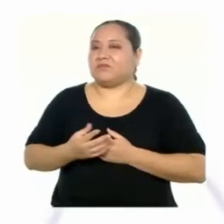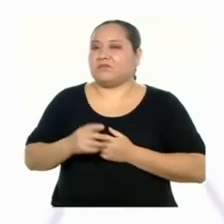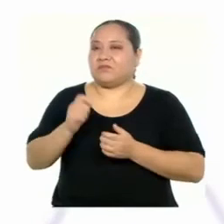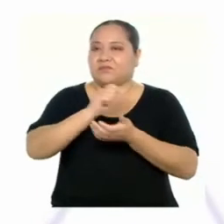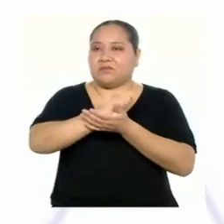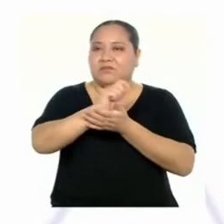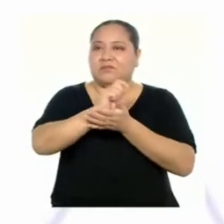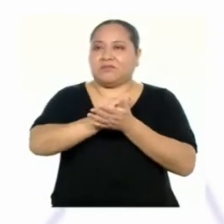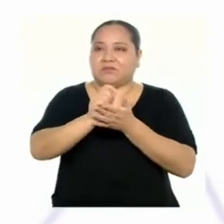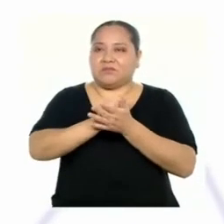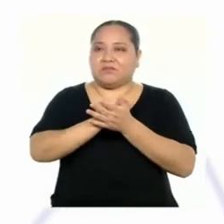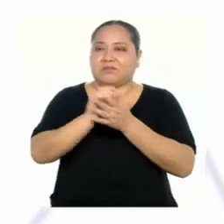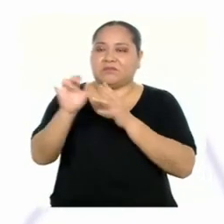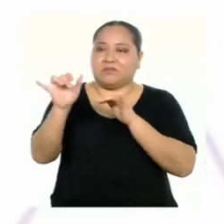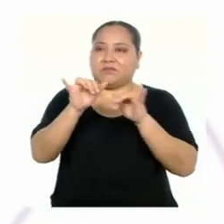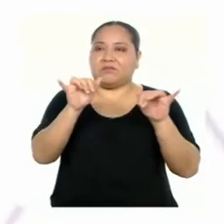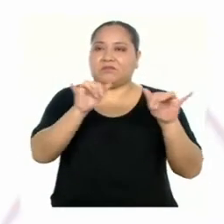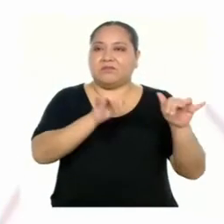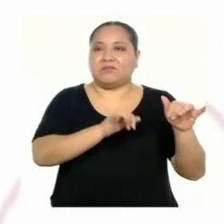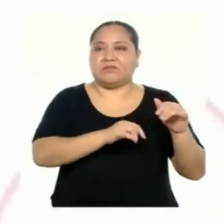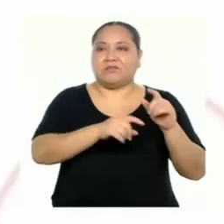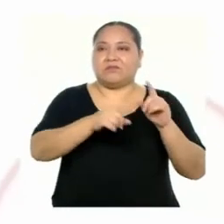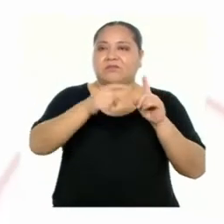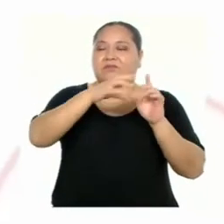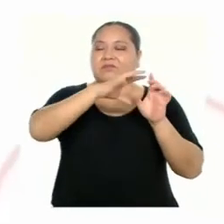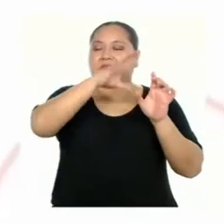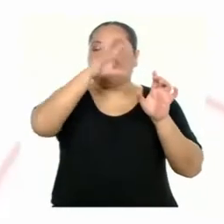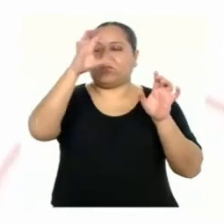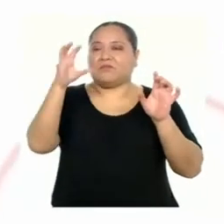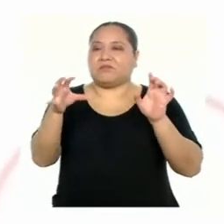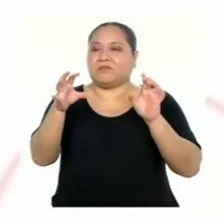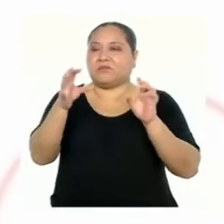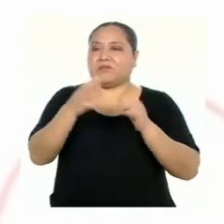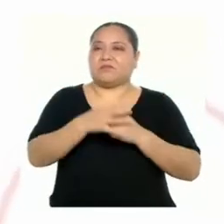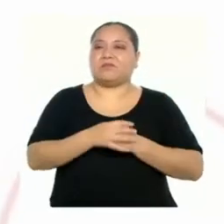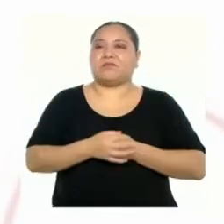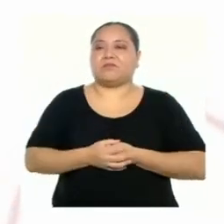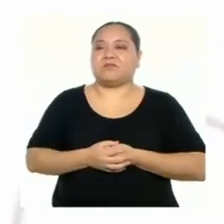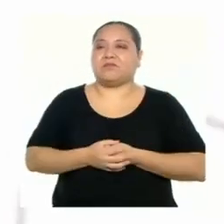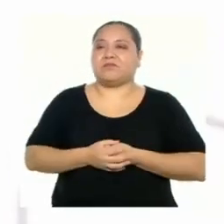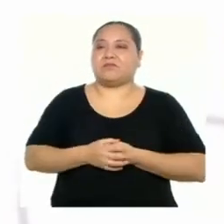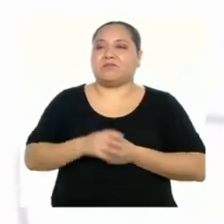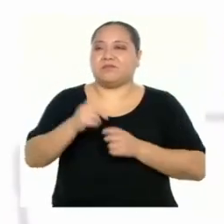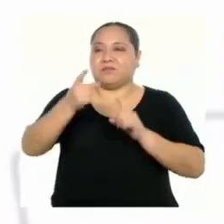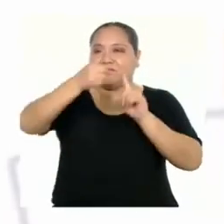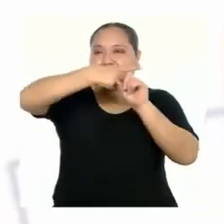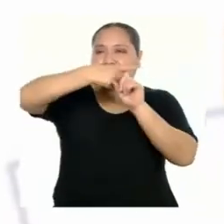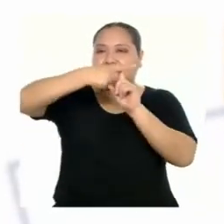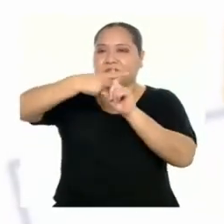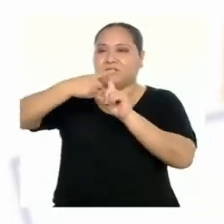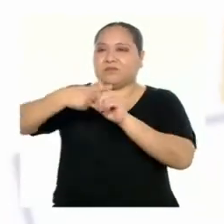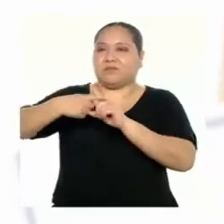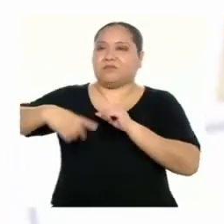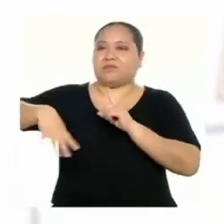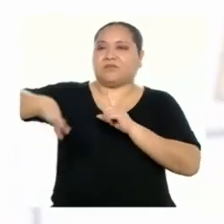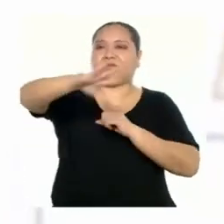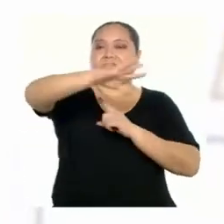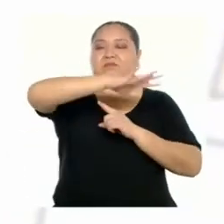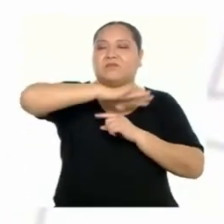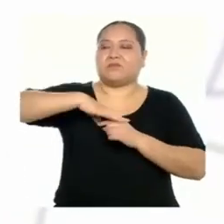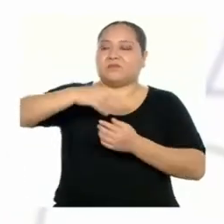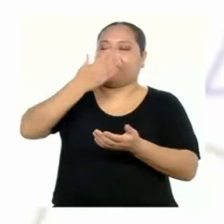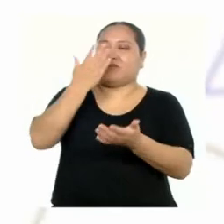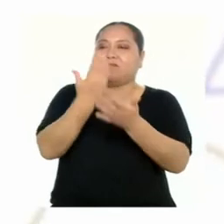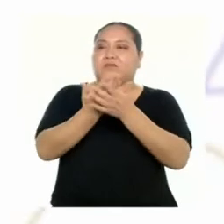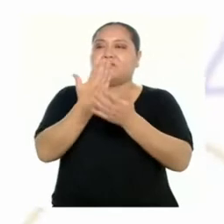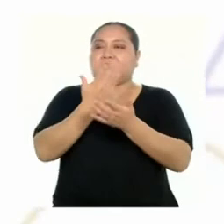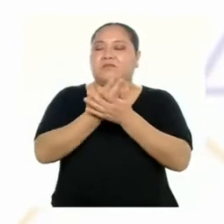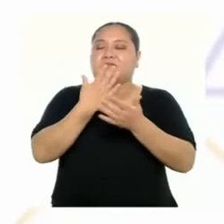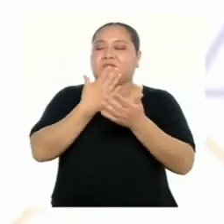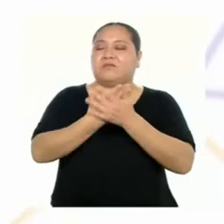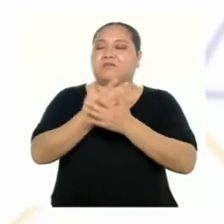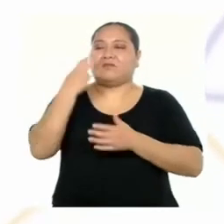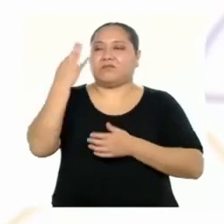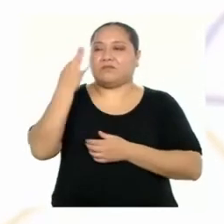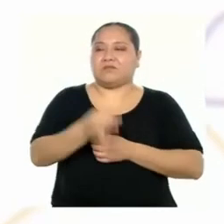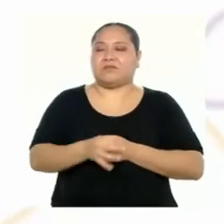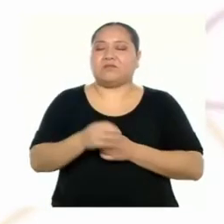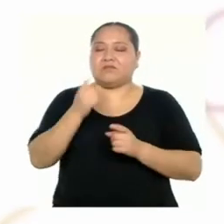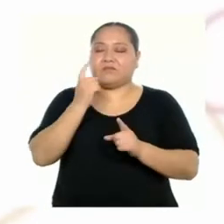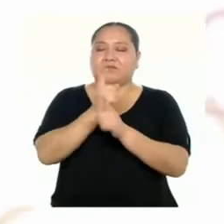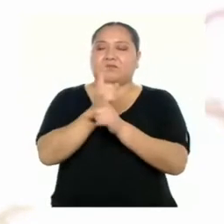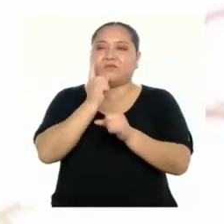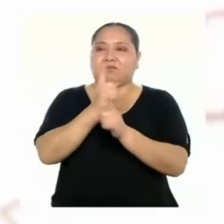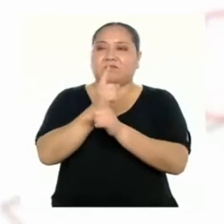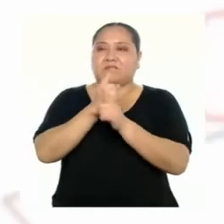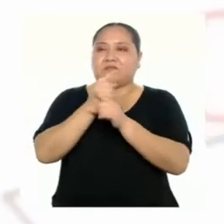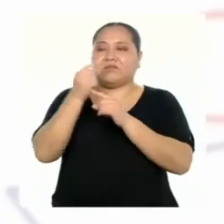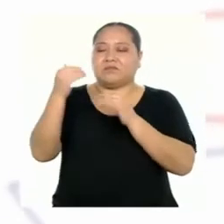Escribimos la equivalencia de las barras en la segunda condición. Y sumamos todos los valores para verificar si es o